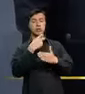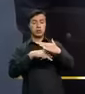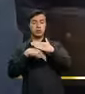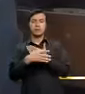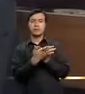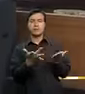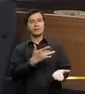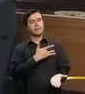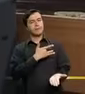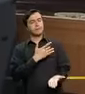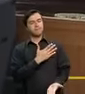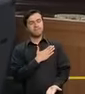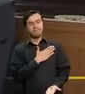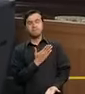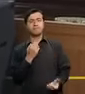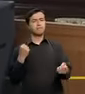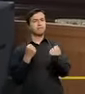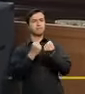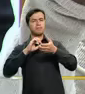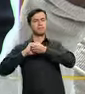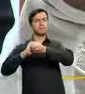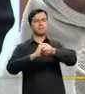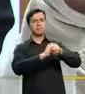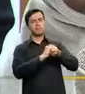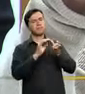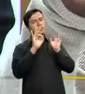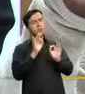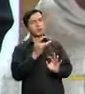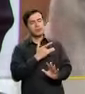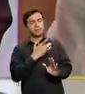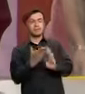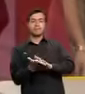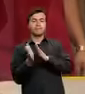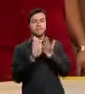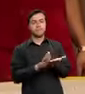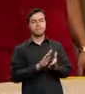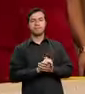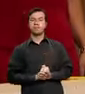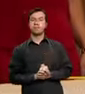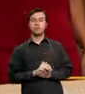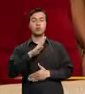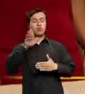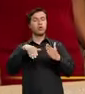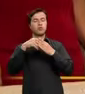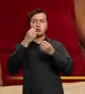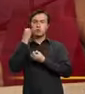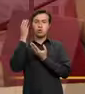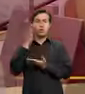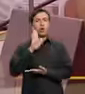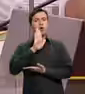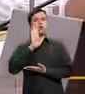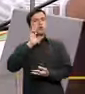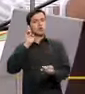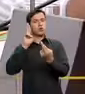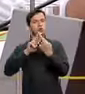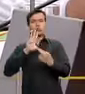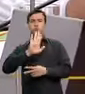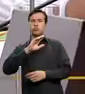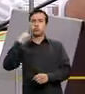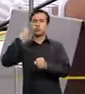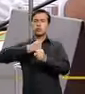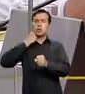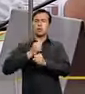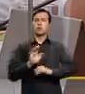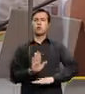sentido pésame y apoyo solidario ante tan terrible pérdida. Dejamos constancia del reconocimiento al trabajo y compromiso